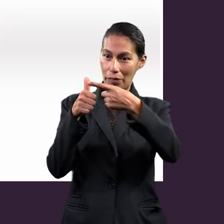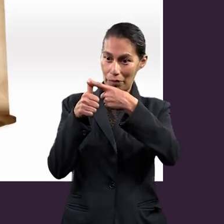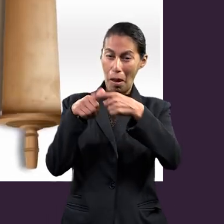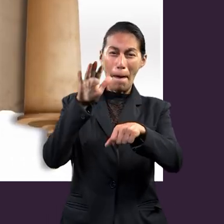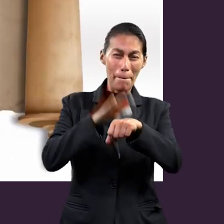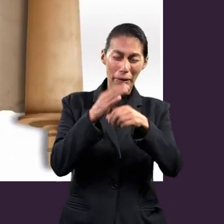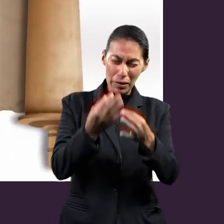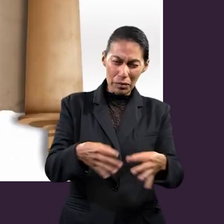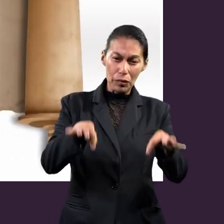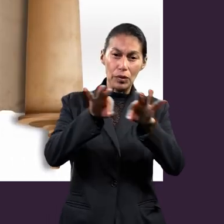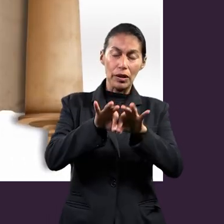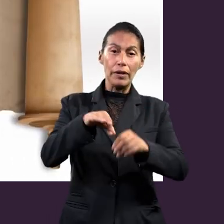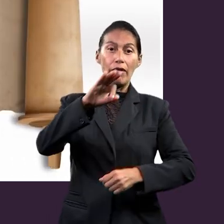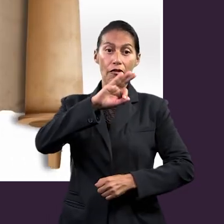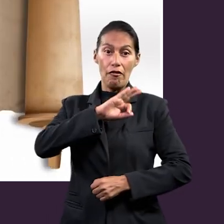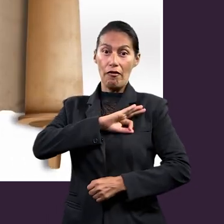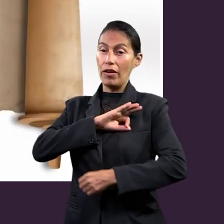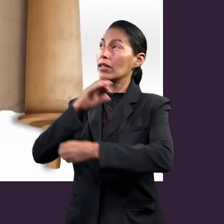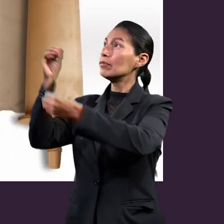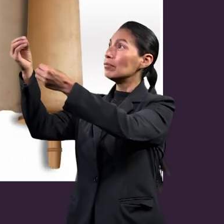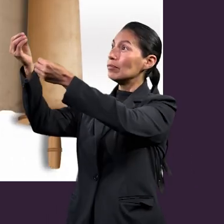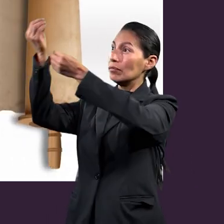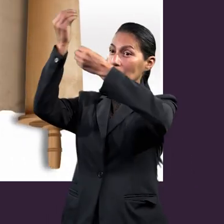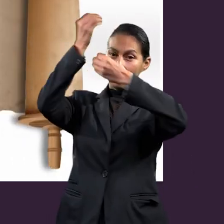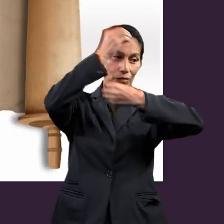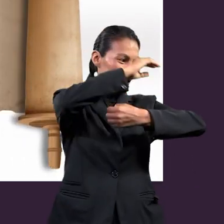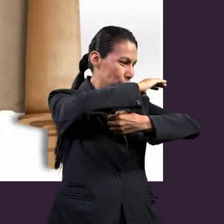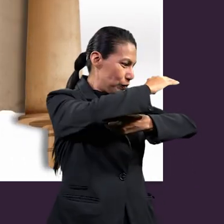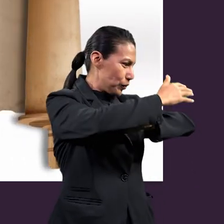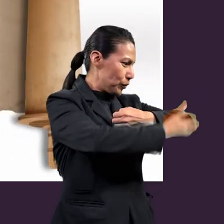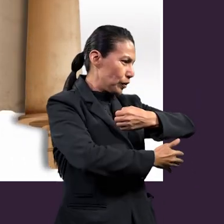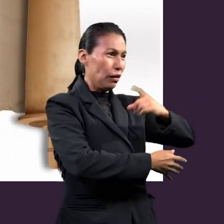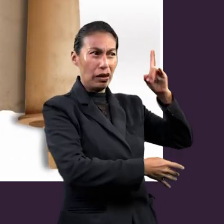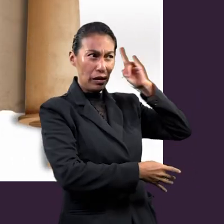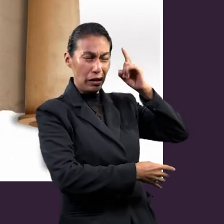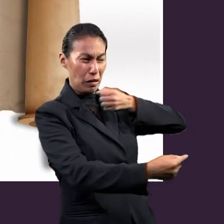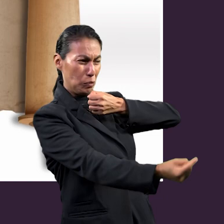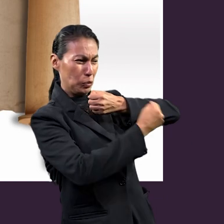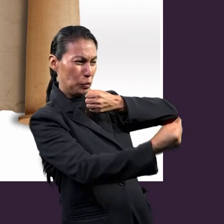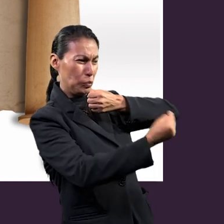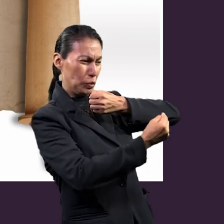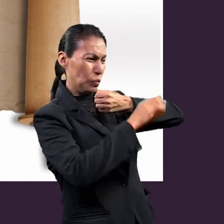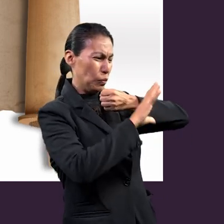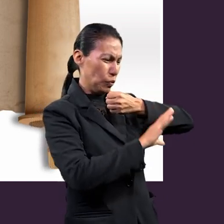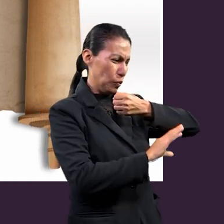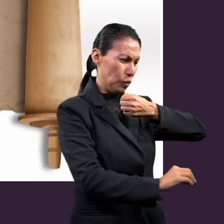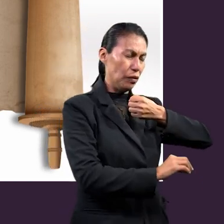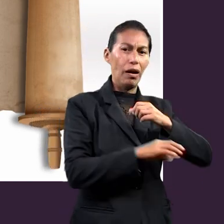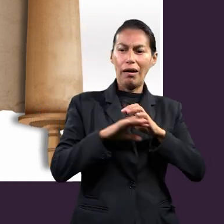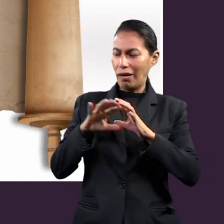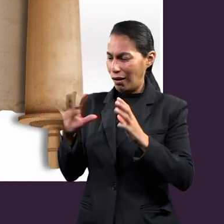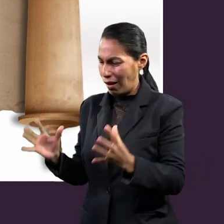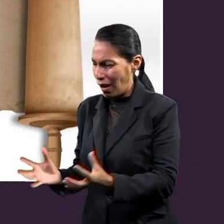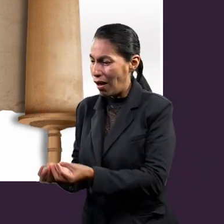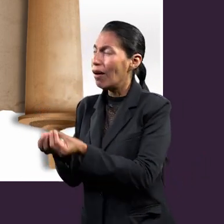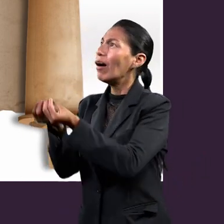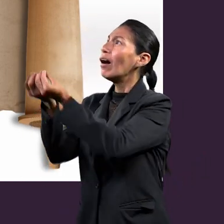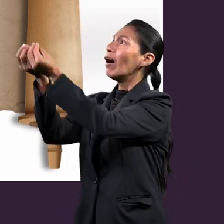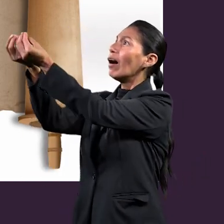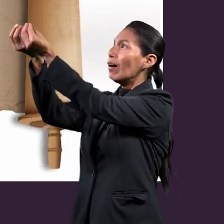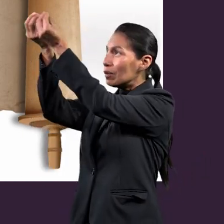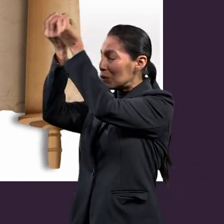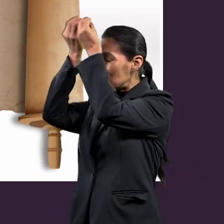Sobre todo, tomen el escudo de la fe, con que puedan apagar todos los dardos encendidos del maligno.